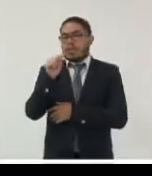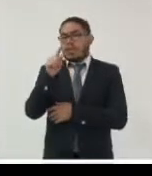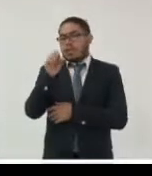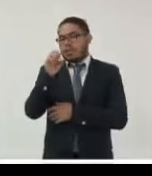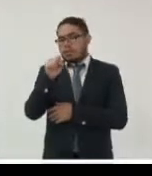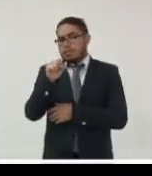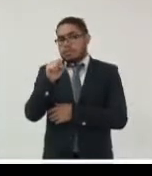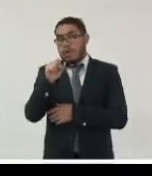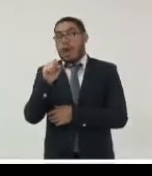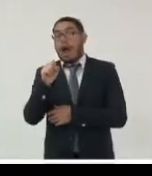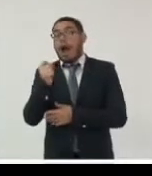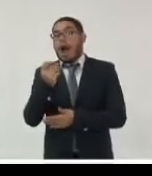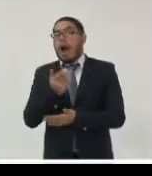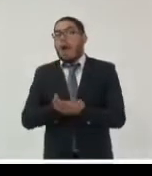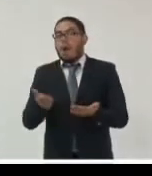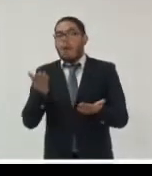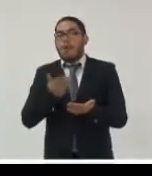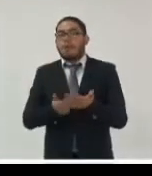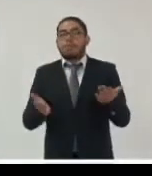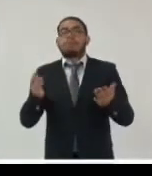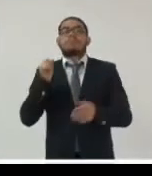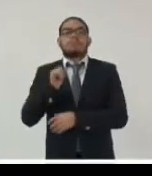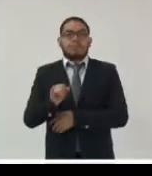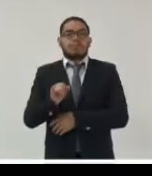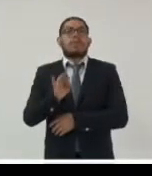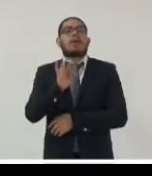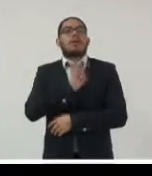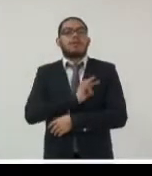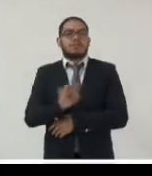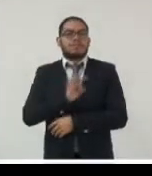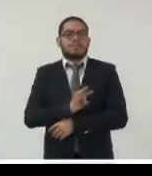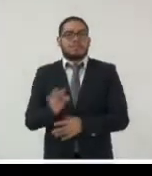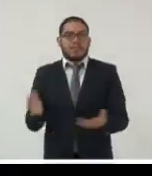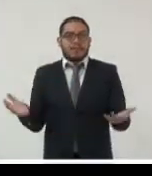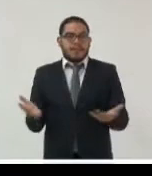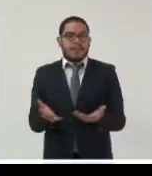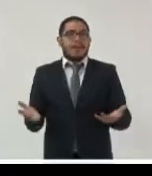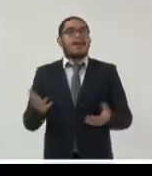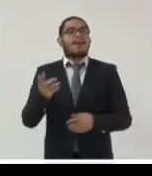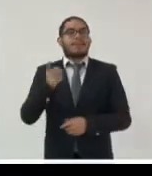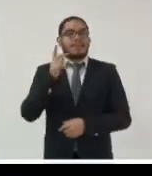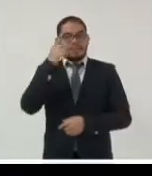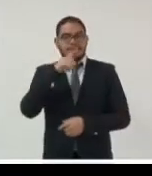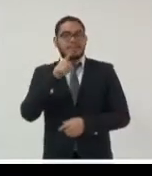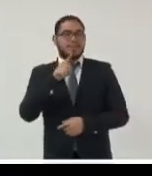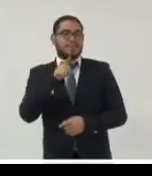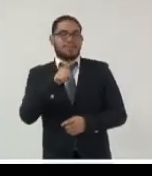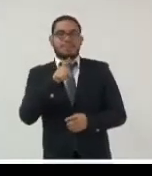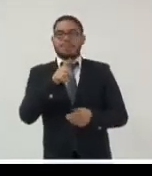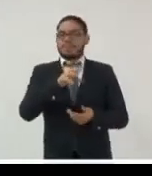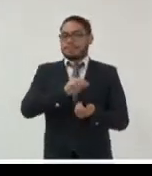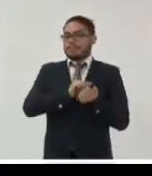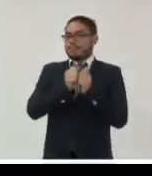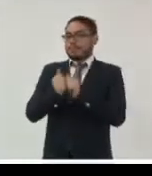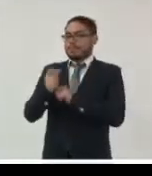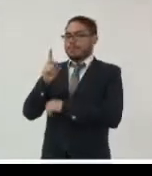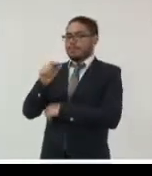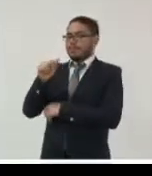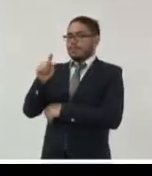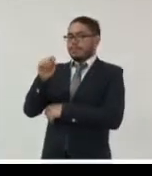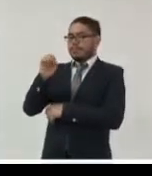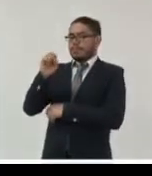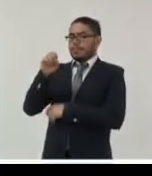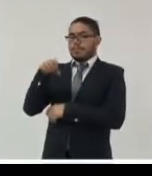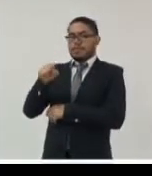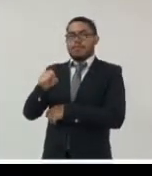puede ser pues elaborado concebido con base en datos una